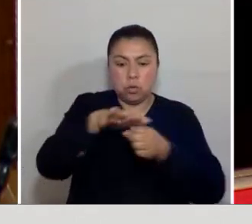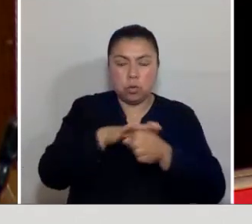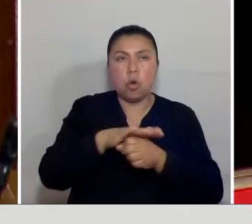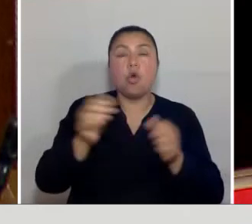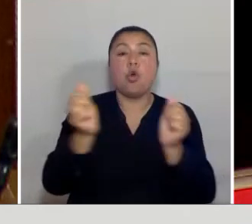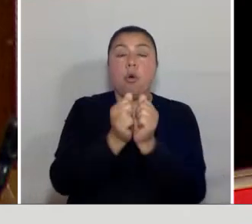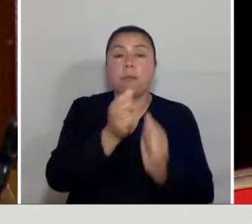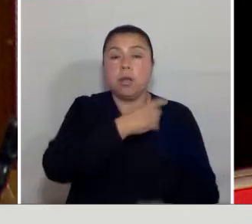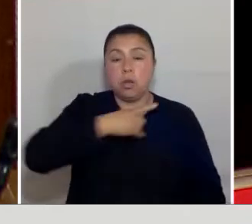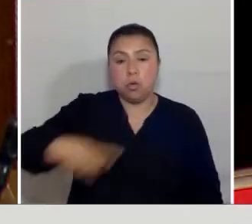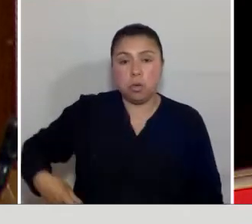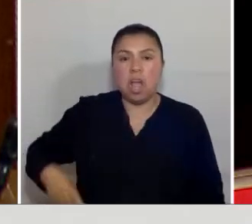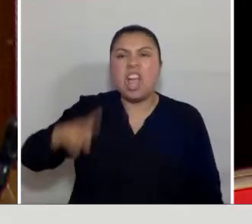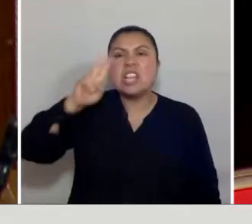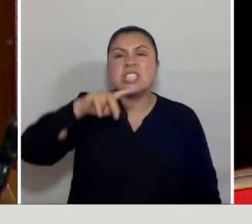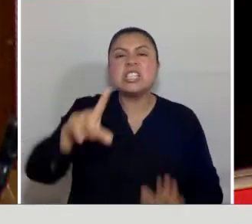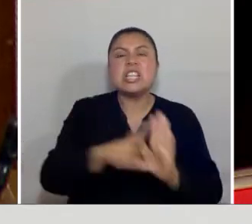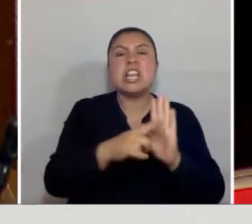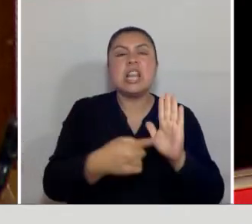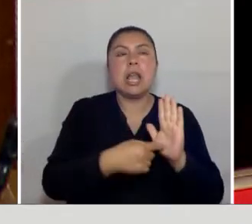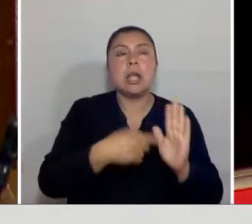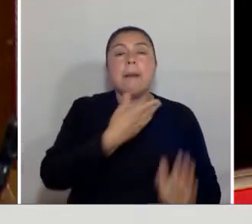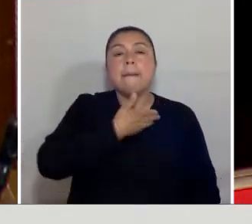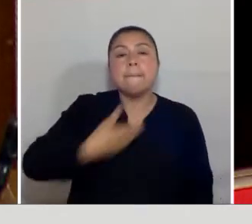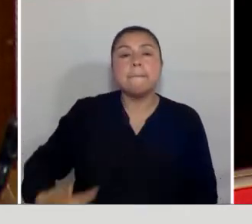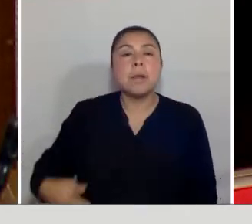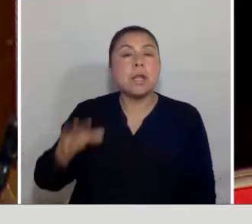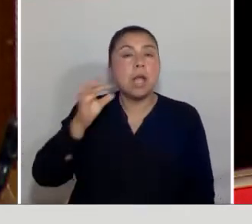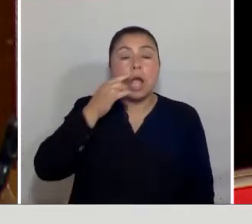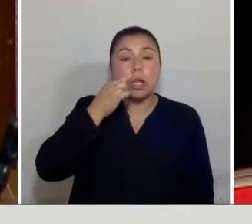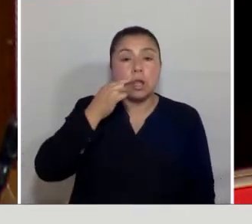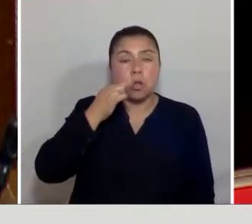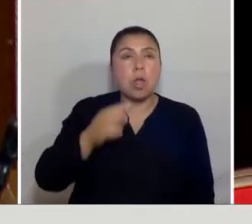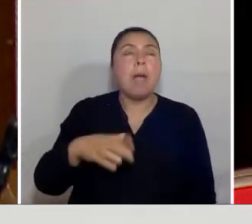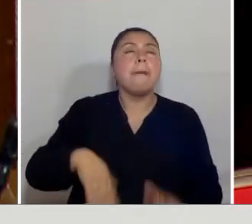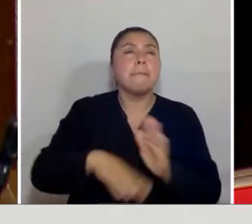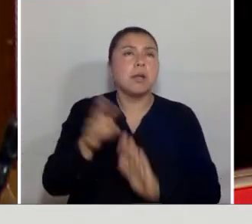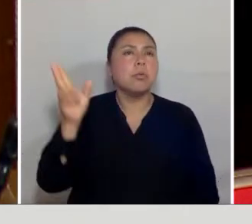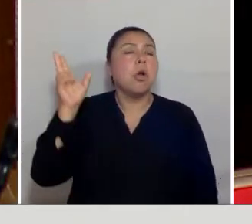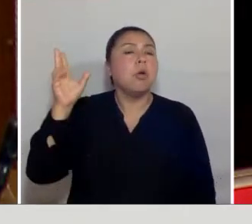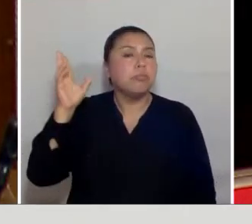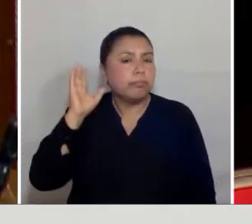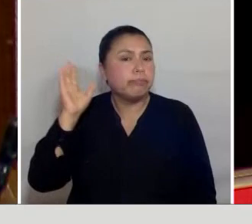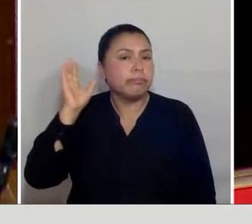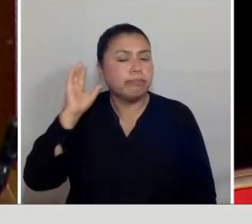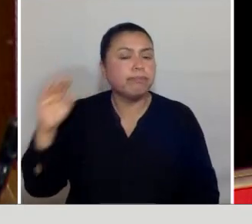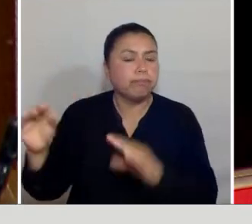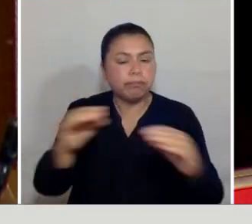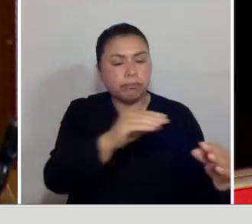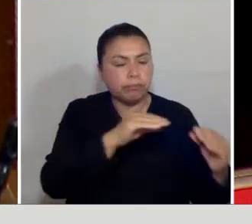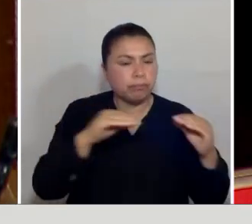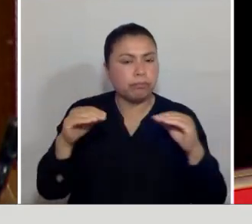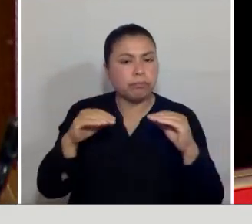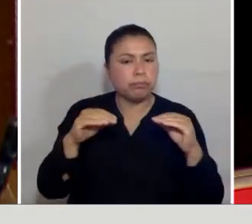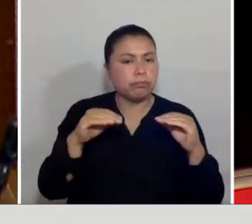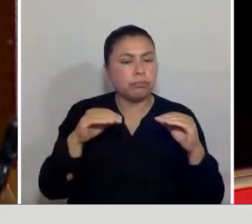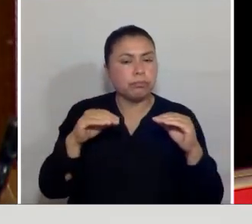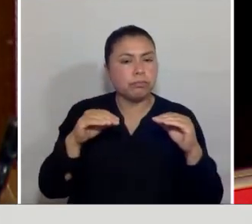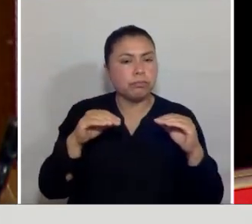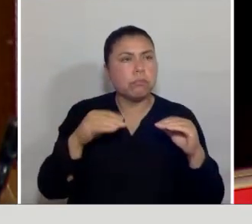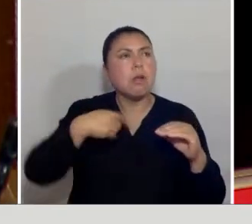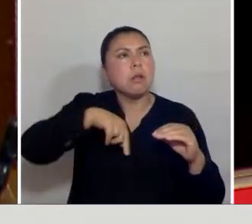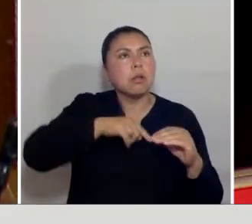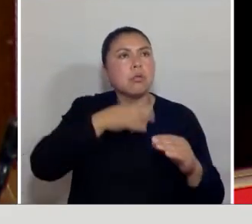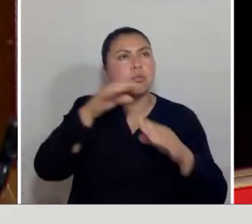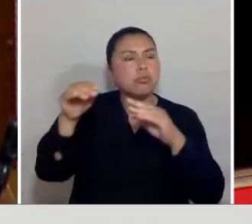sin ley. Presidente, escuchando más el debate que estamos teniendo hoy día en la